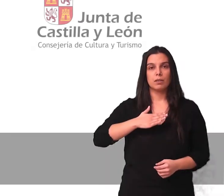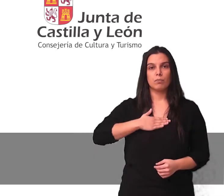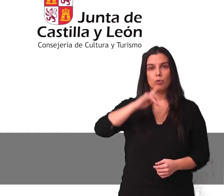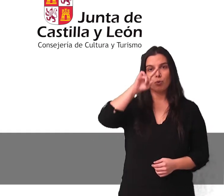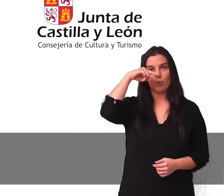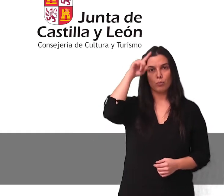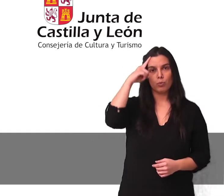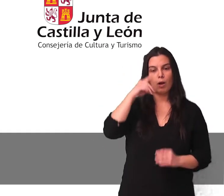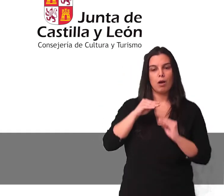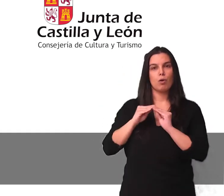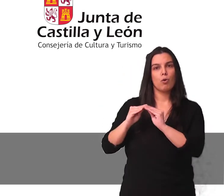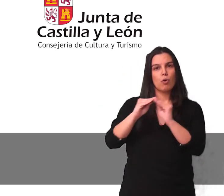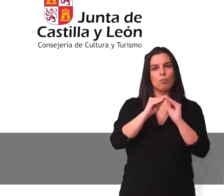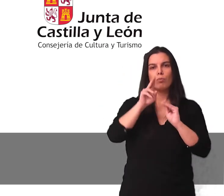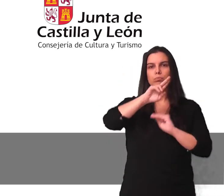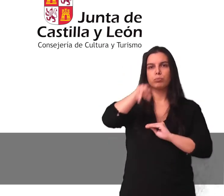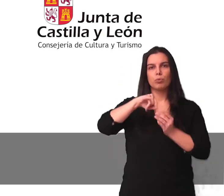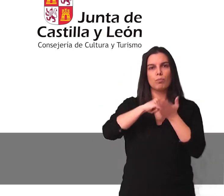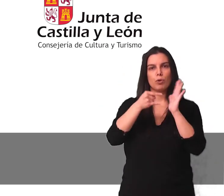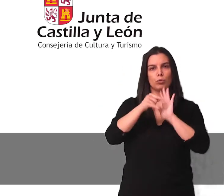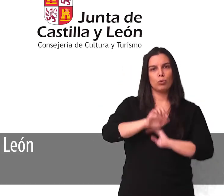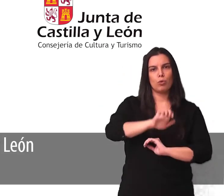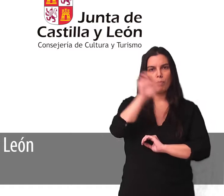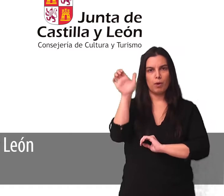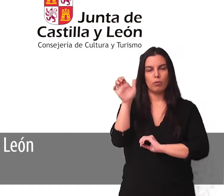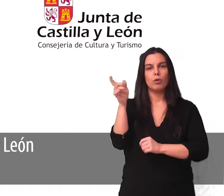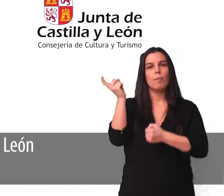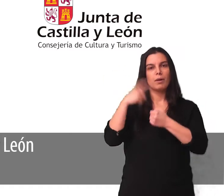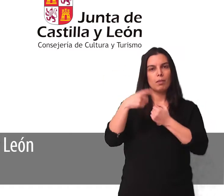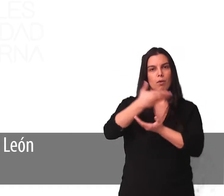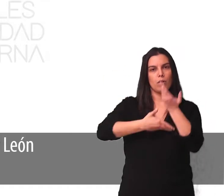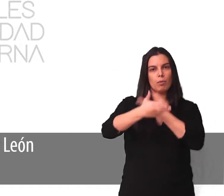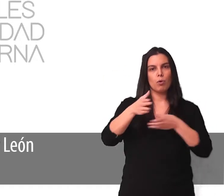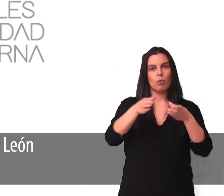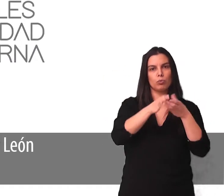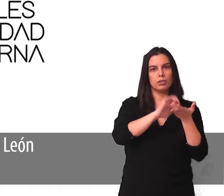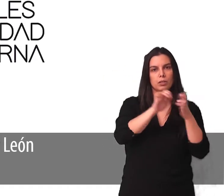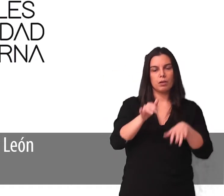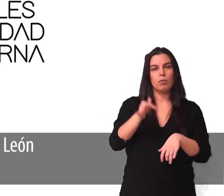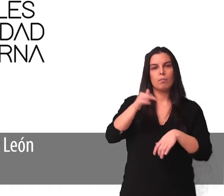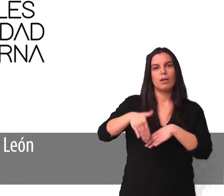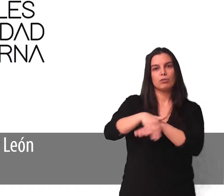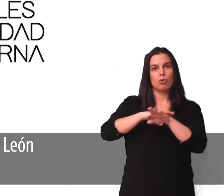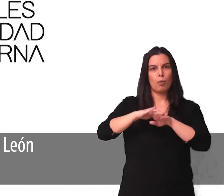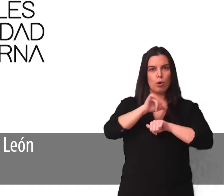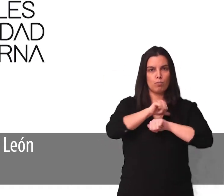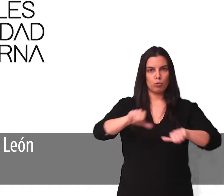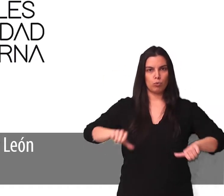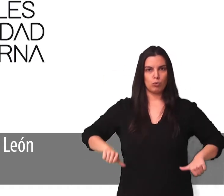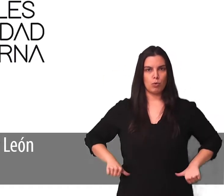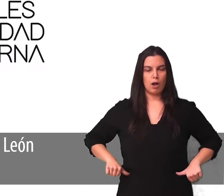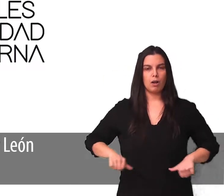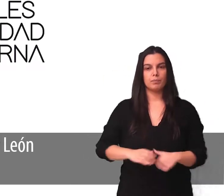Patrimonio Cultural en Común es un proyecto europeo en el que participa la Junta de Castilla y León y el gobierno portugués.